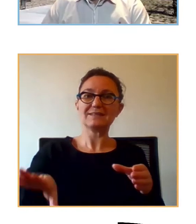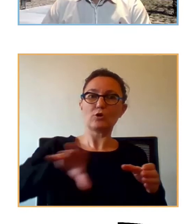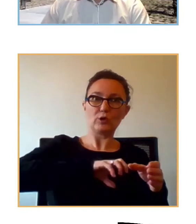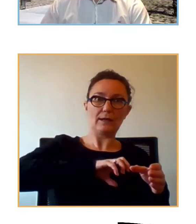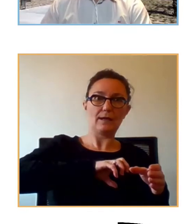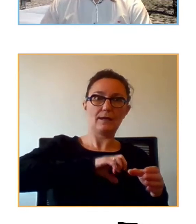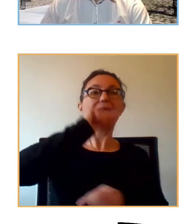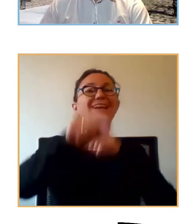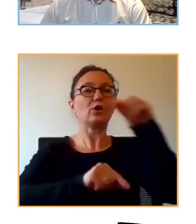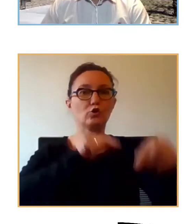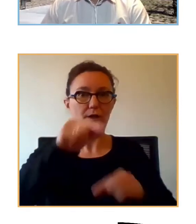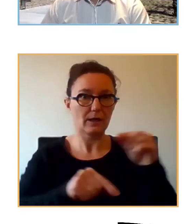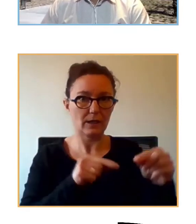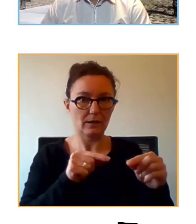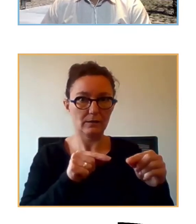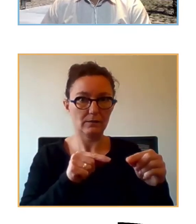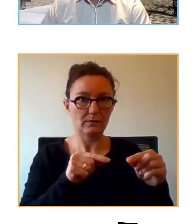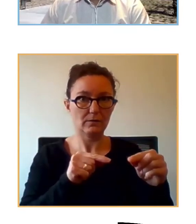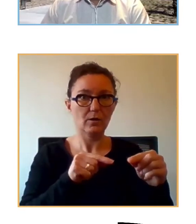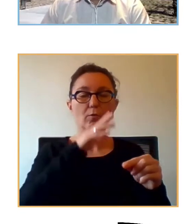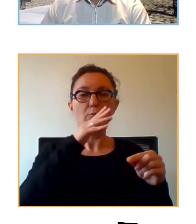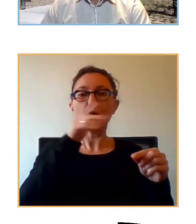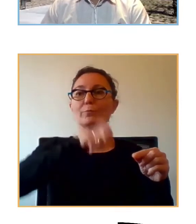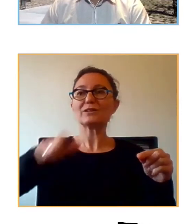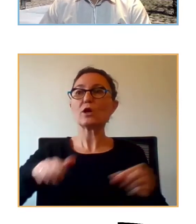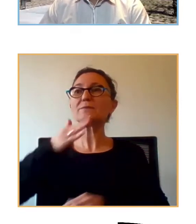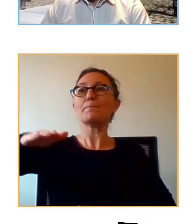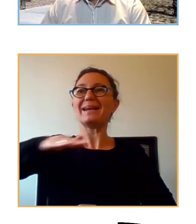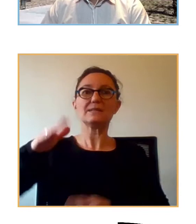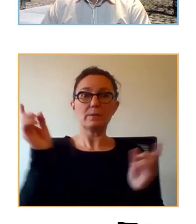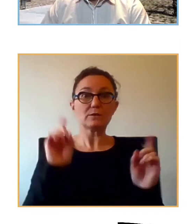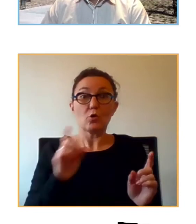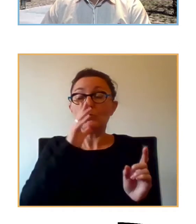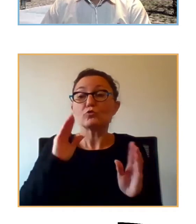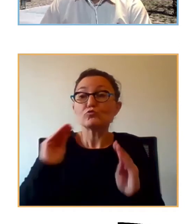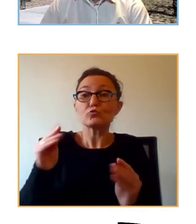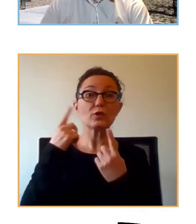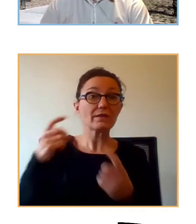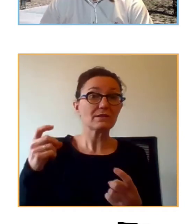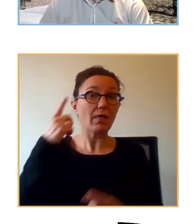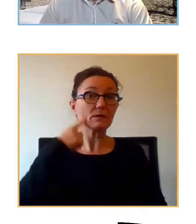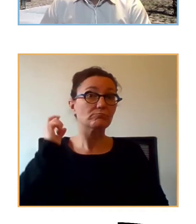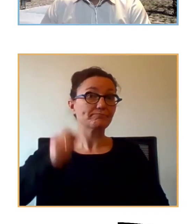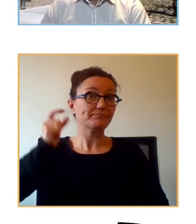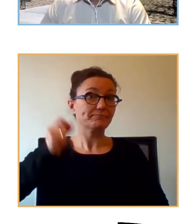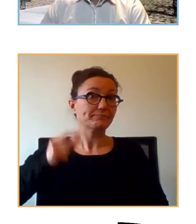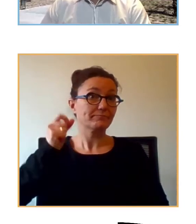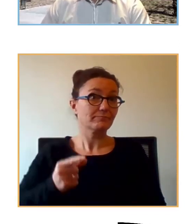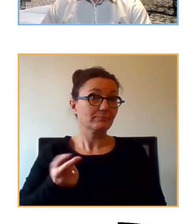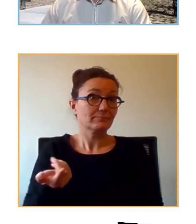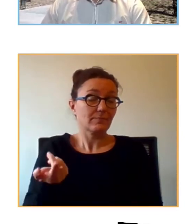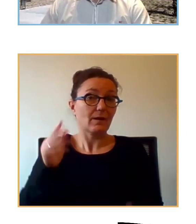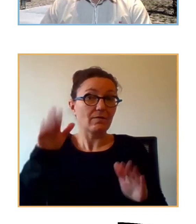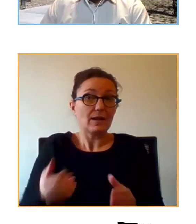no porque sean malísimas personas sino pues porque sus necesidades sus hábitos etcétera lo están lo están generando